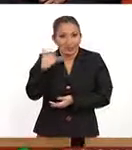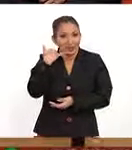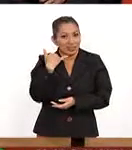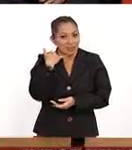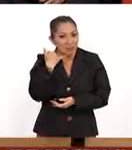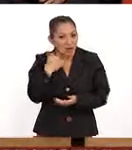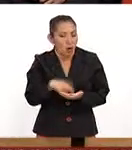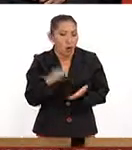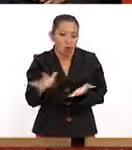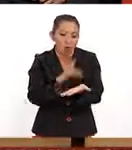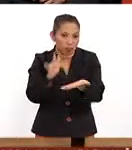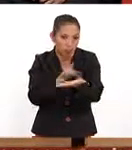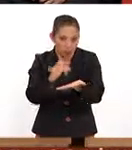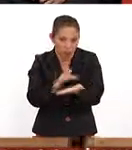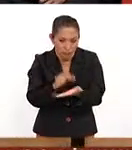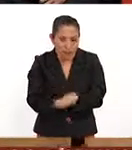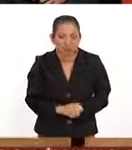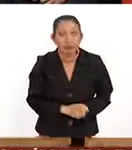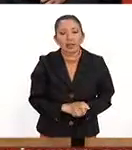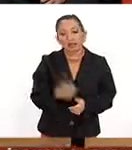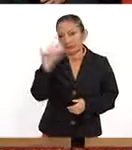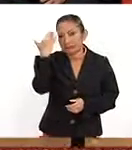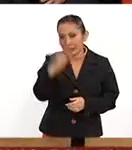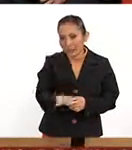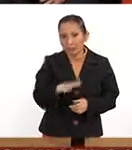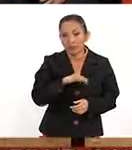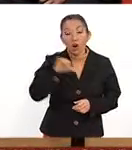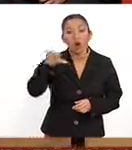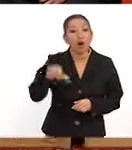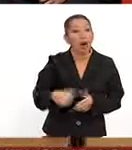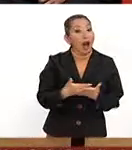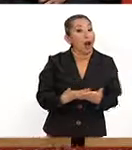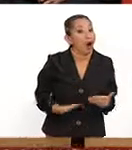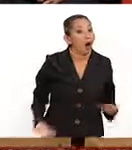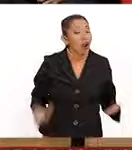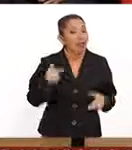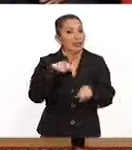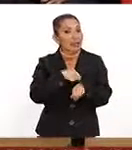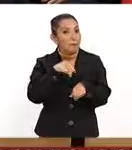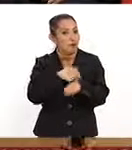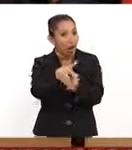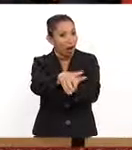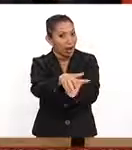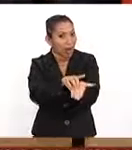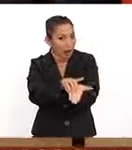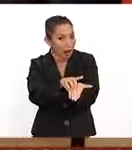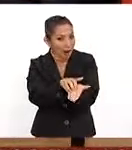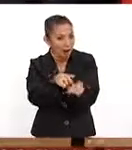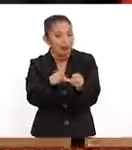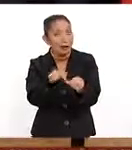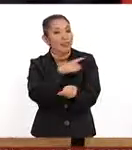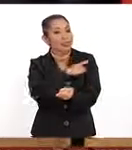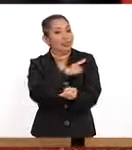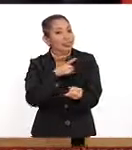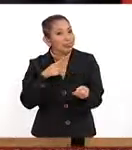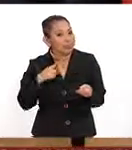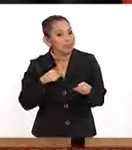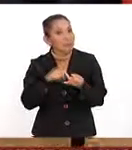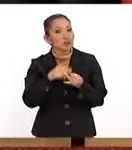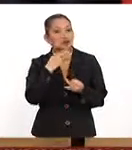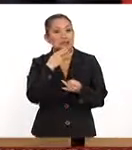a un precio muy reducido. Entonces, ya saben, hoy día es tiempo de ahorrar, es tiempo de